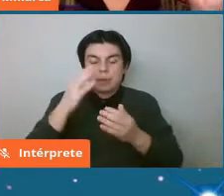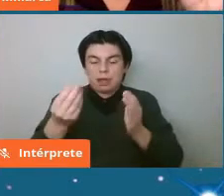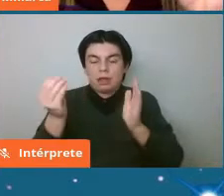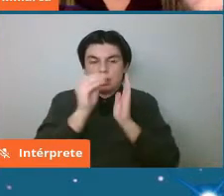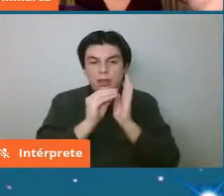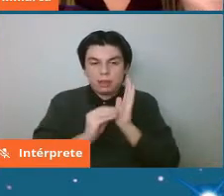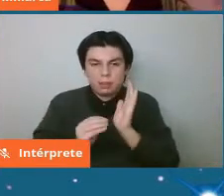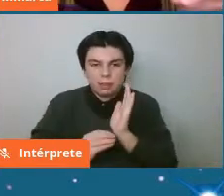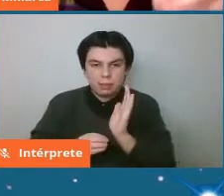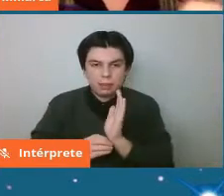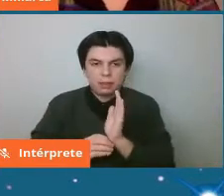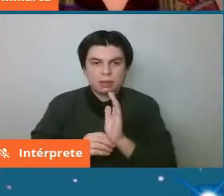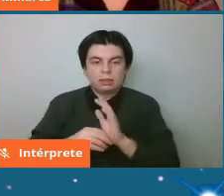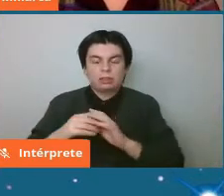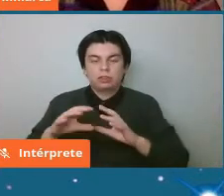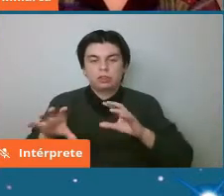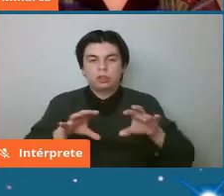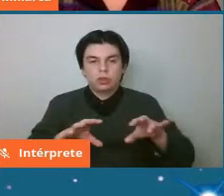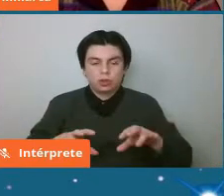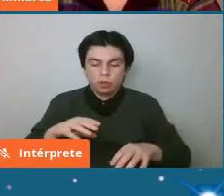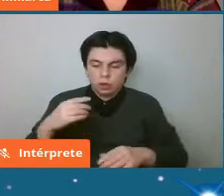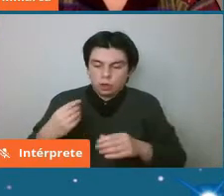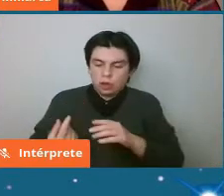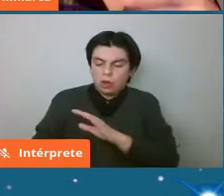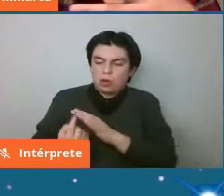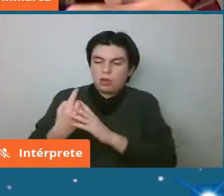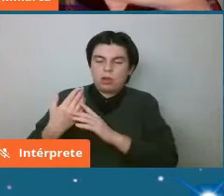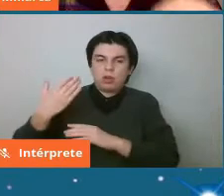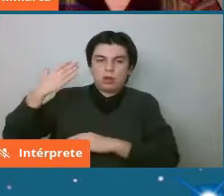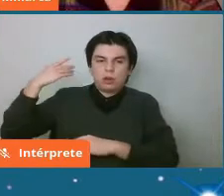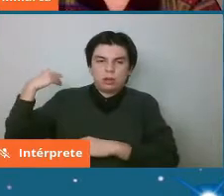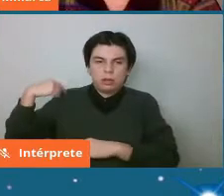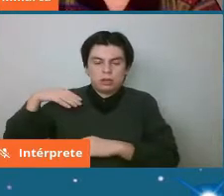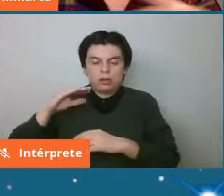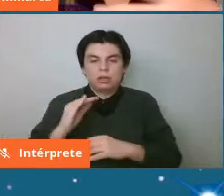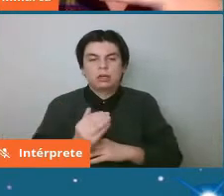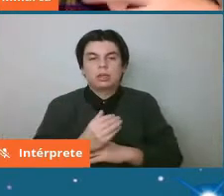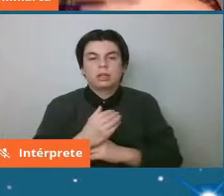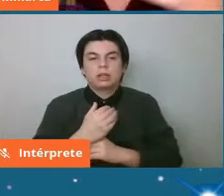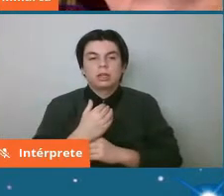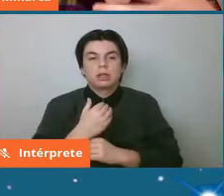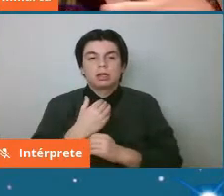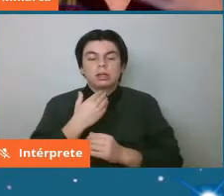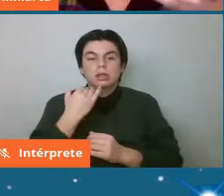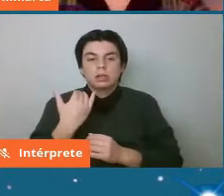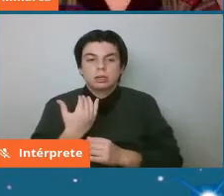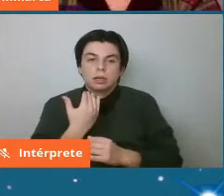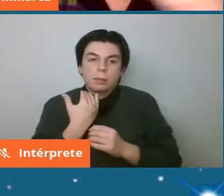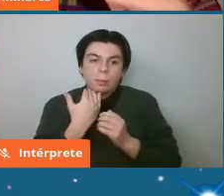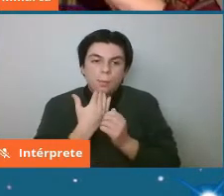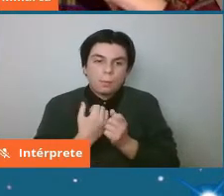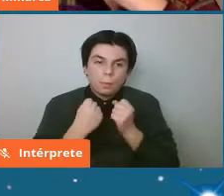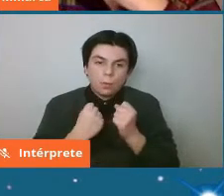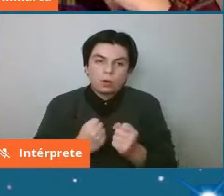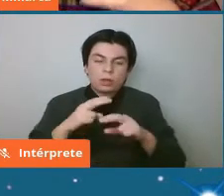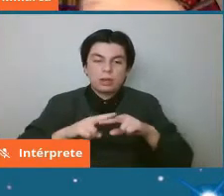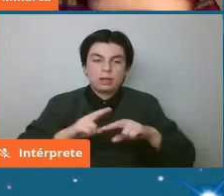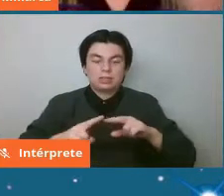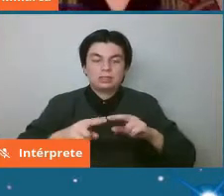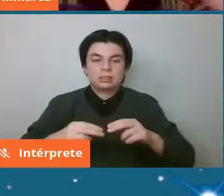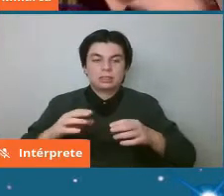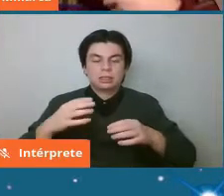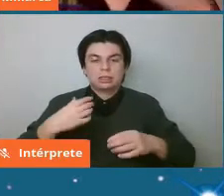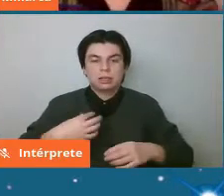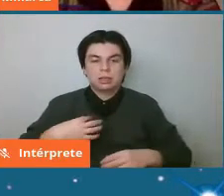del material original y además entonces poder hacer ciencia ciudadana con la